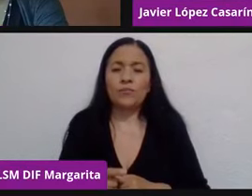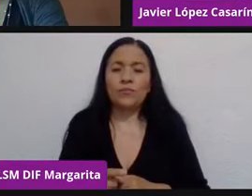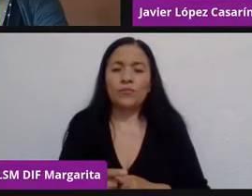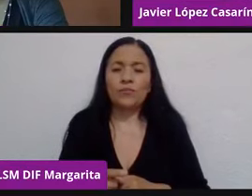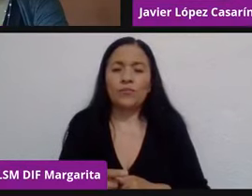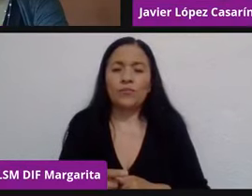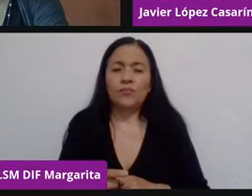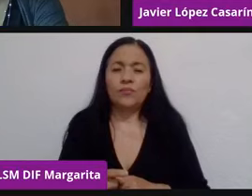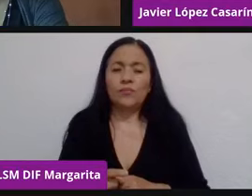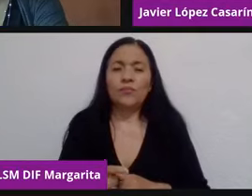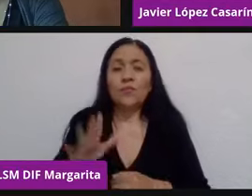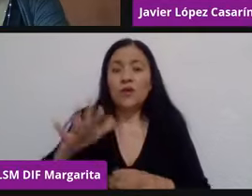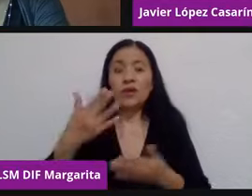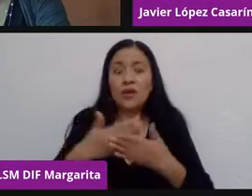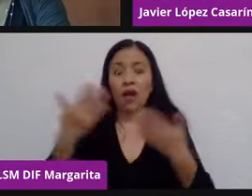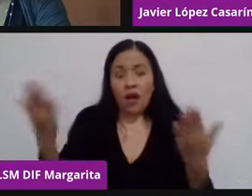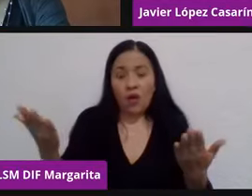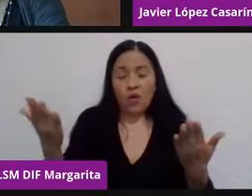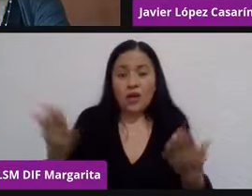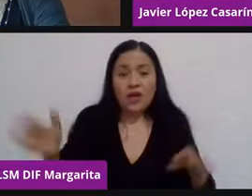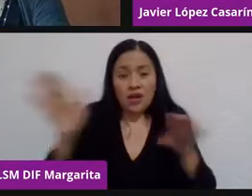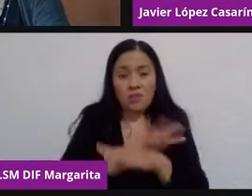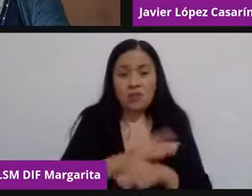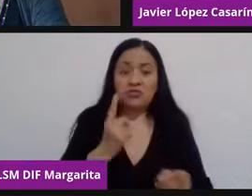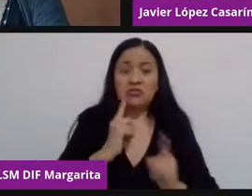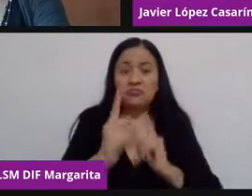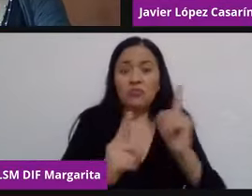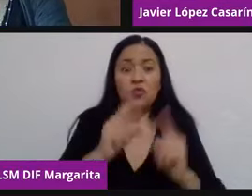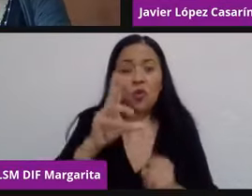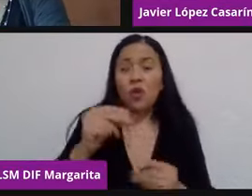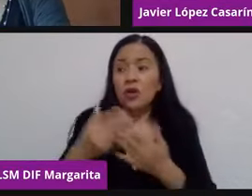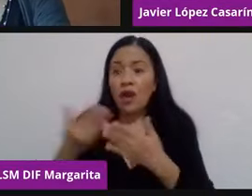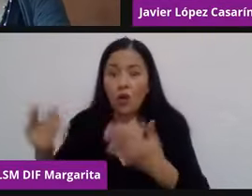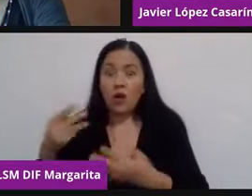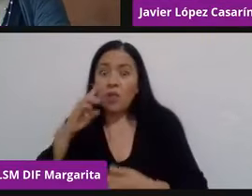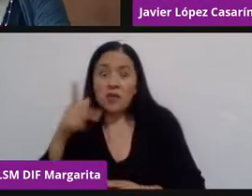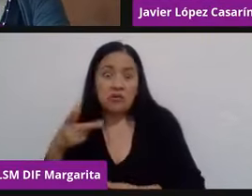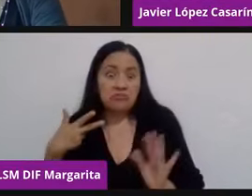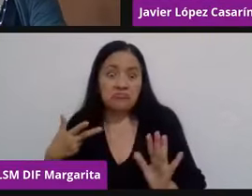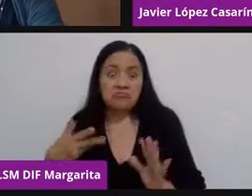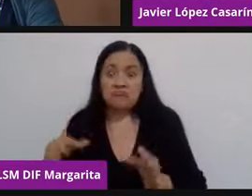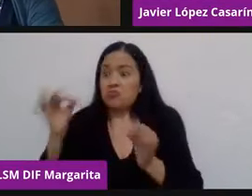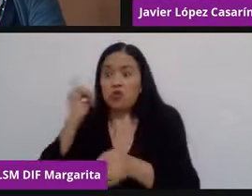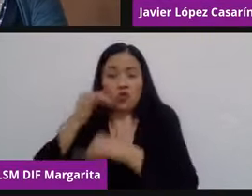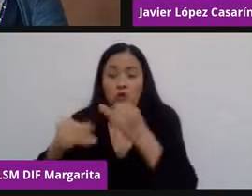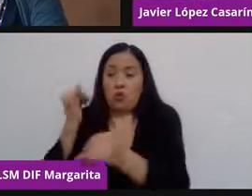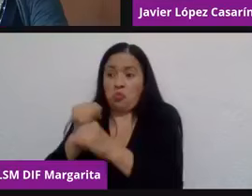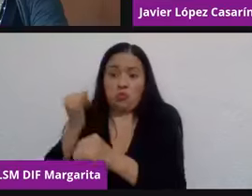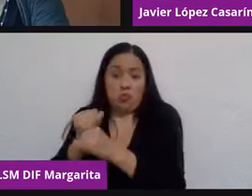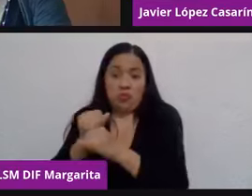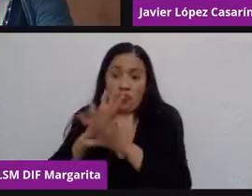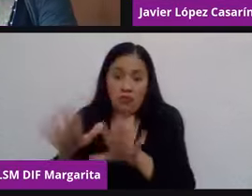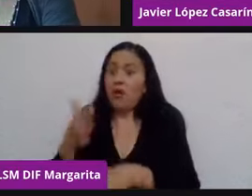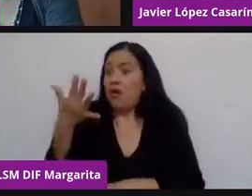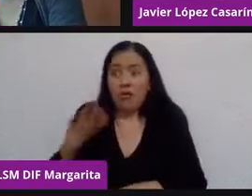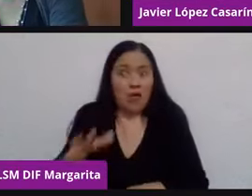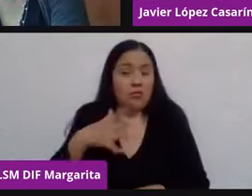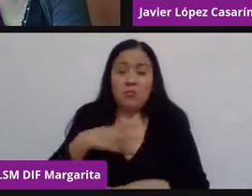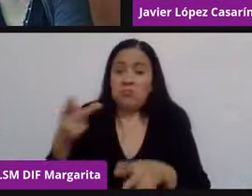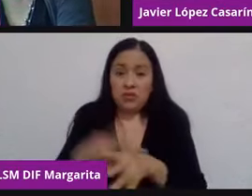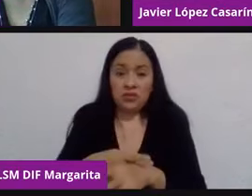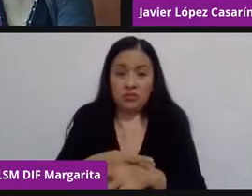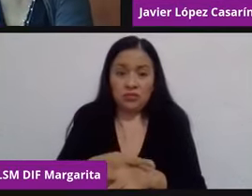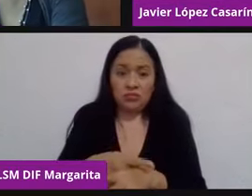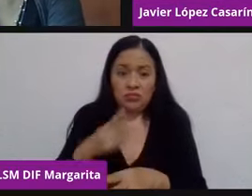electrónico y aplicaciones. No lo sé, no es descartarlo, es decir, ya tenemos esos comportamientos, ya está sucediendo cosas que parecían